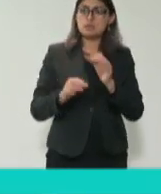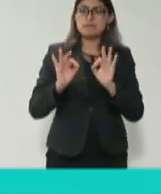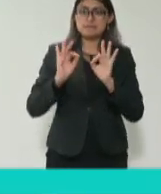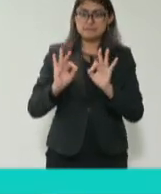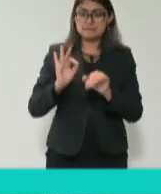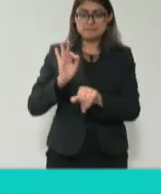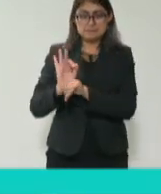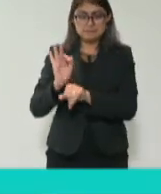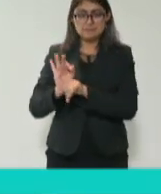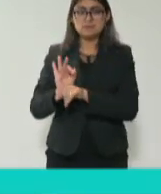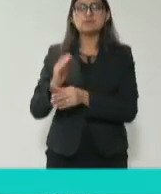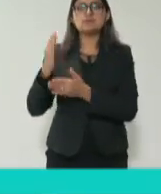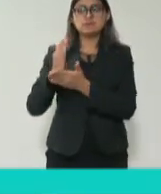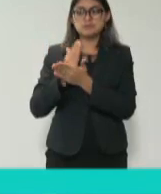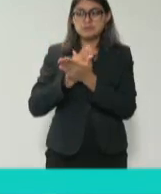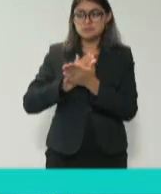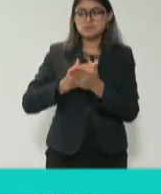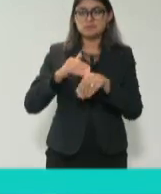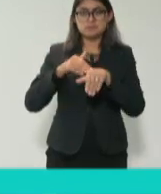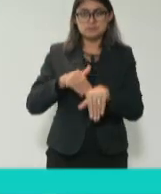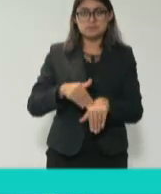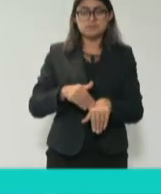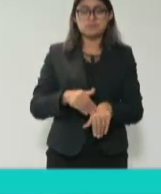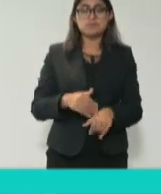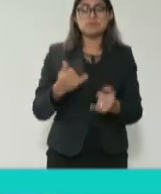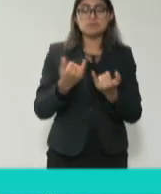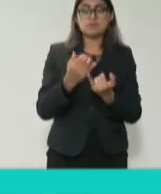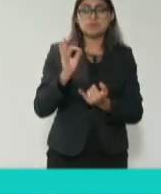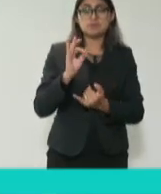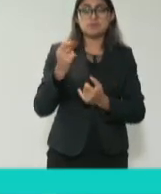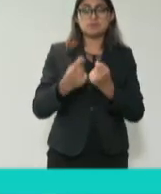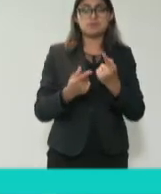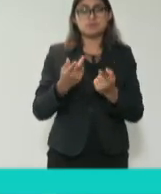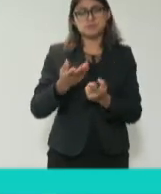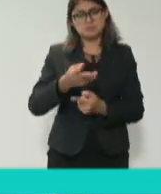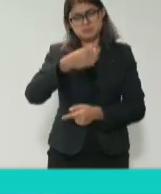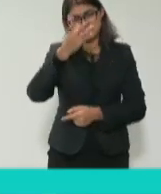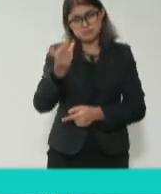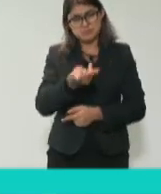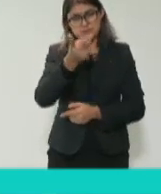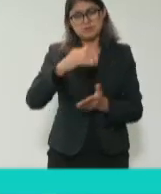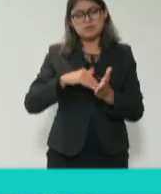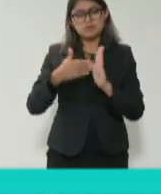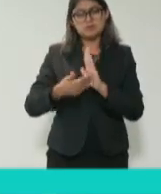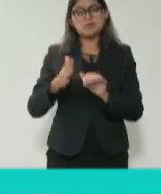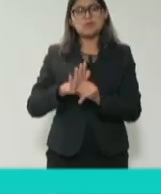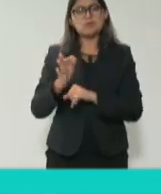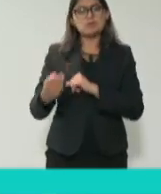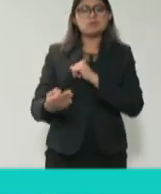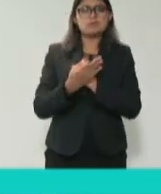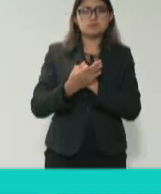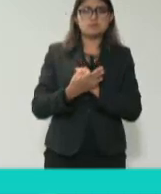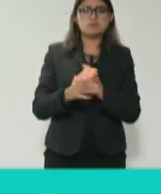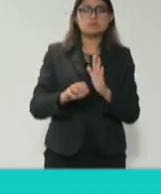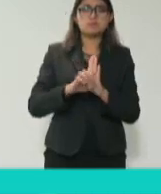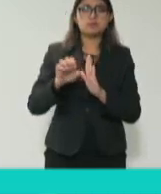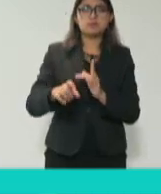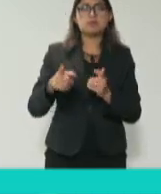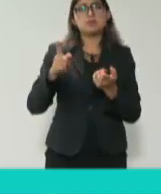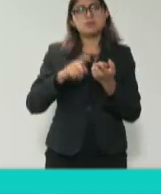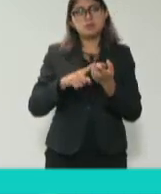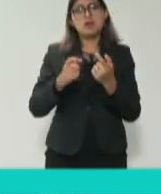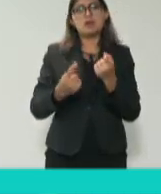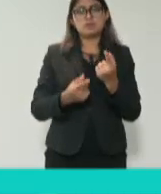y entonces cuando preguntan aquí qué mecanismos funcionan, pues primero ese, para mí primero funciona una normativa mínima, breve,